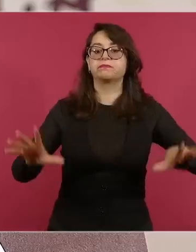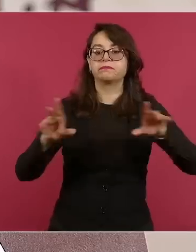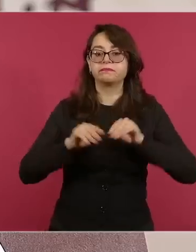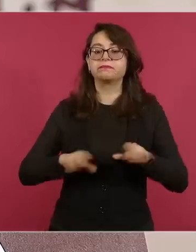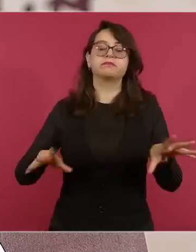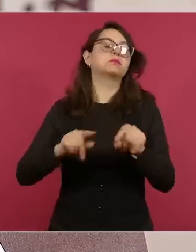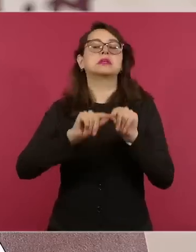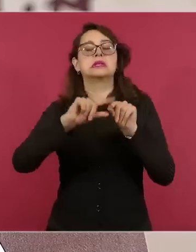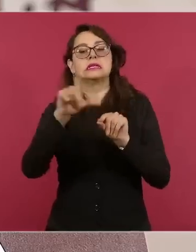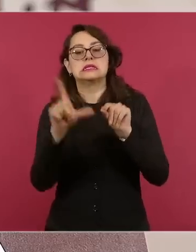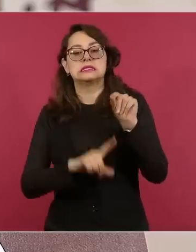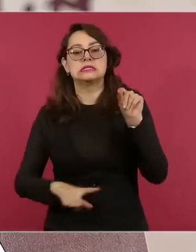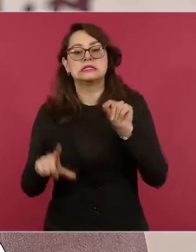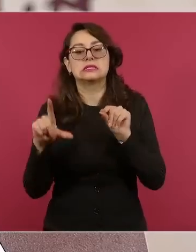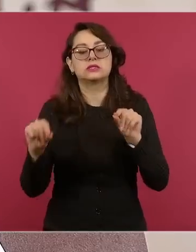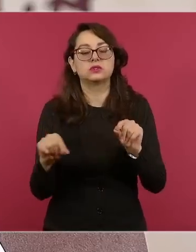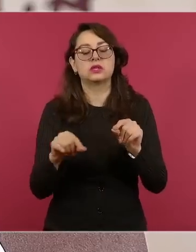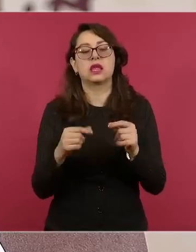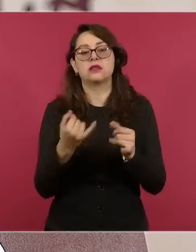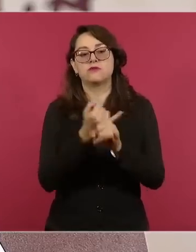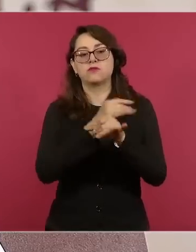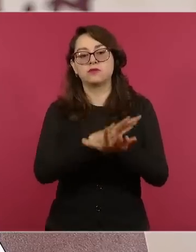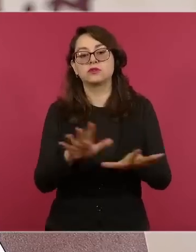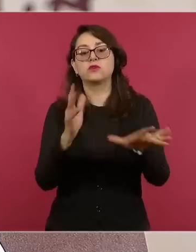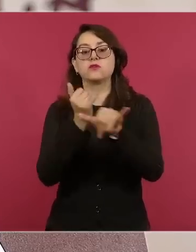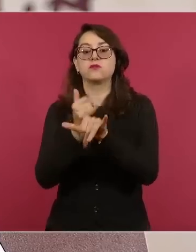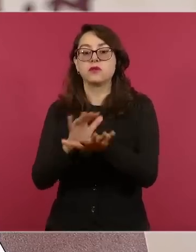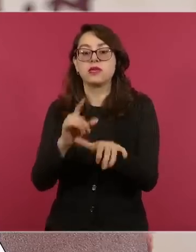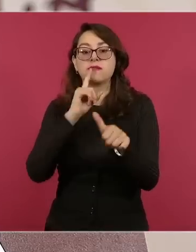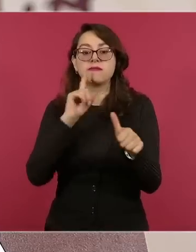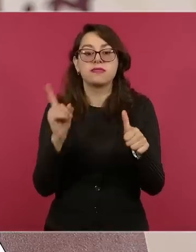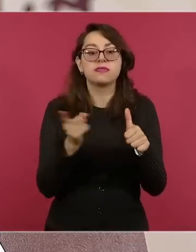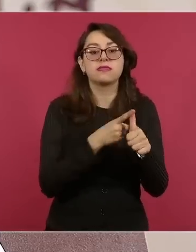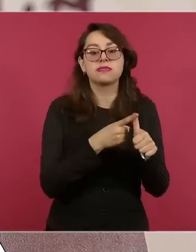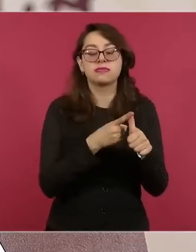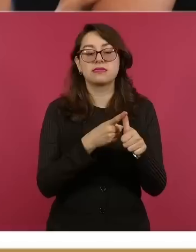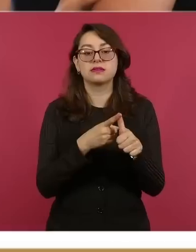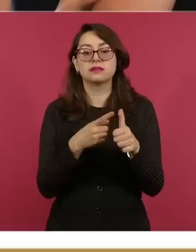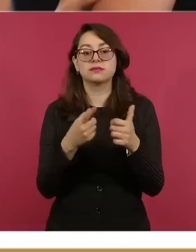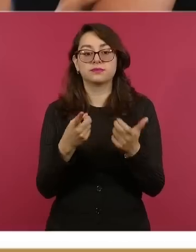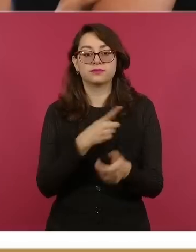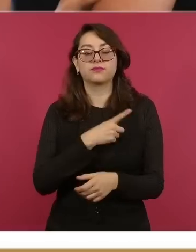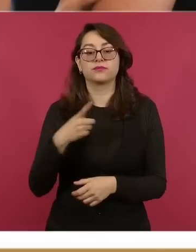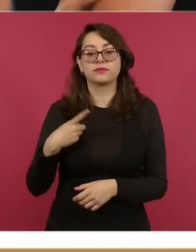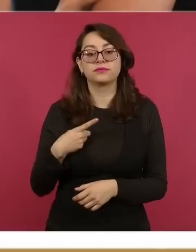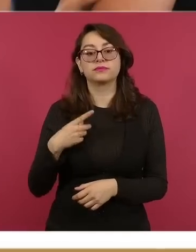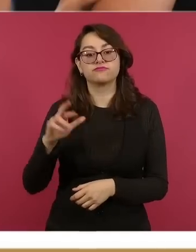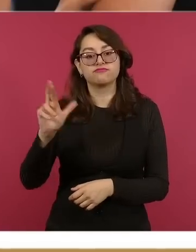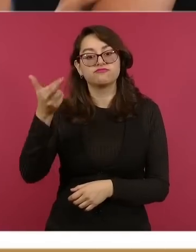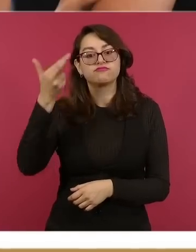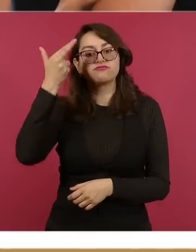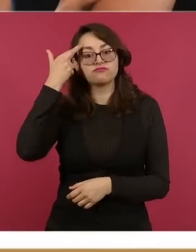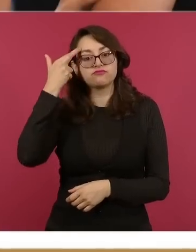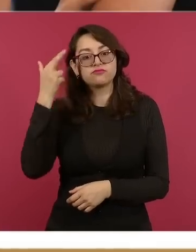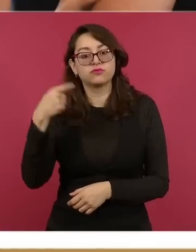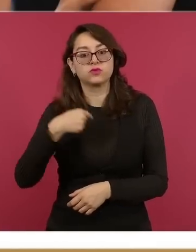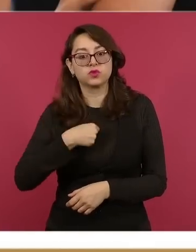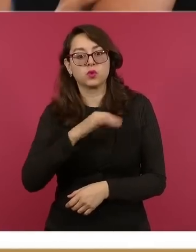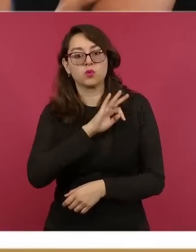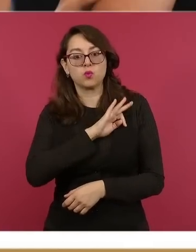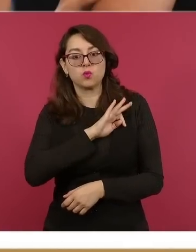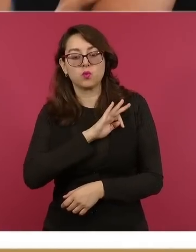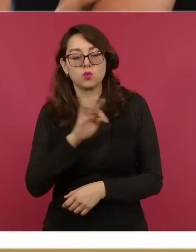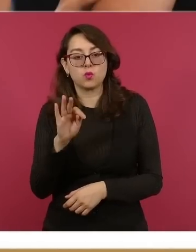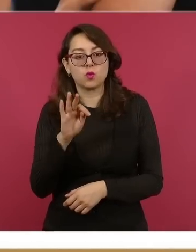todos los medios y solamente también para recordar, las personas han preguntado sobre si se puede, si me pasan